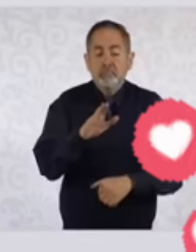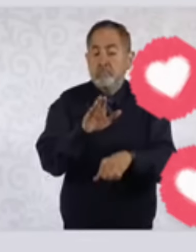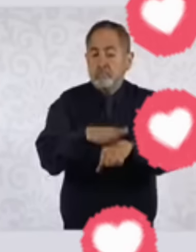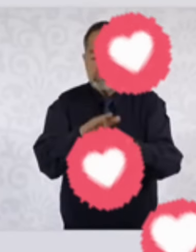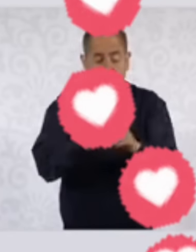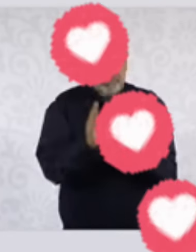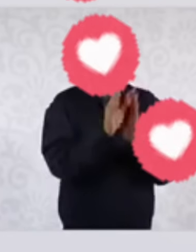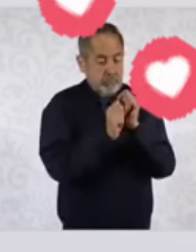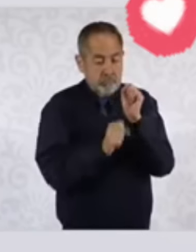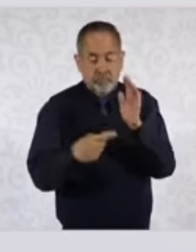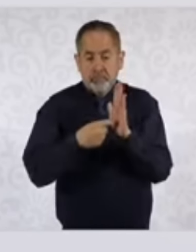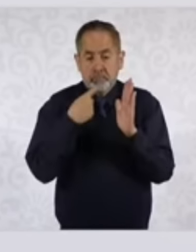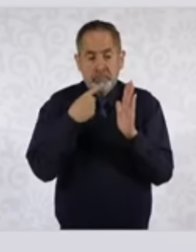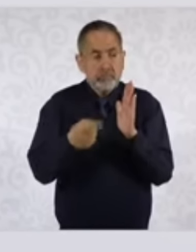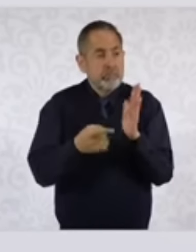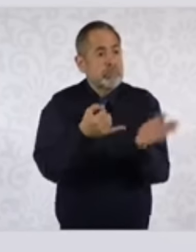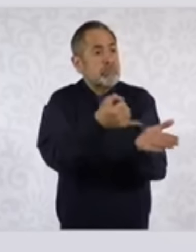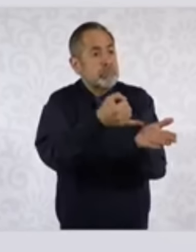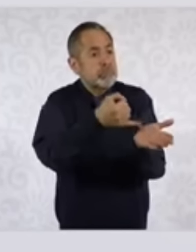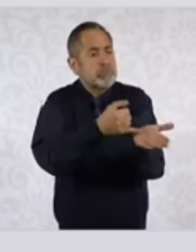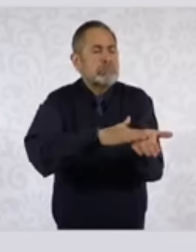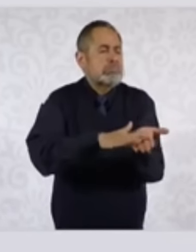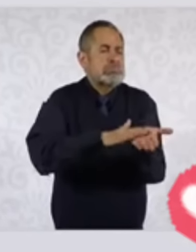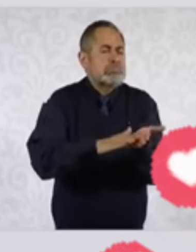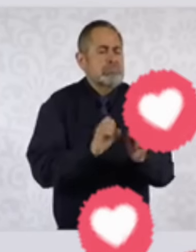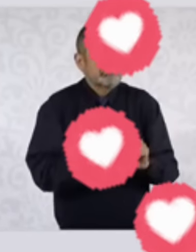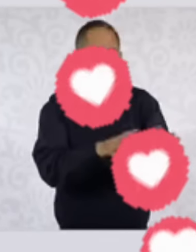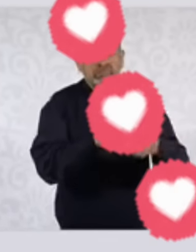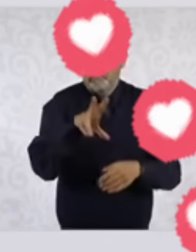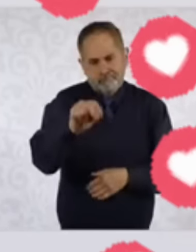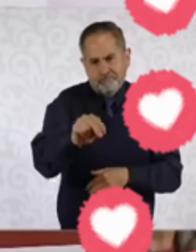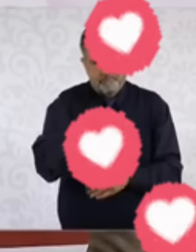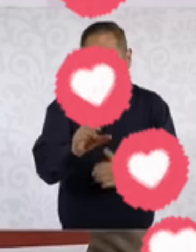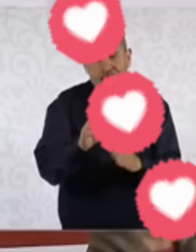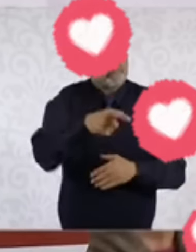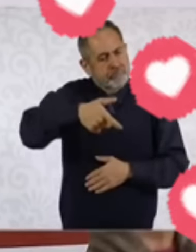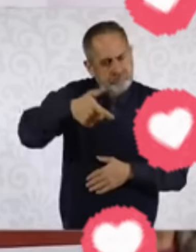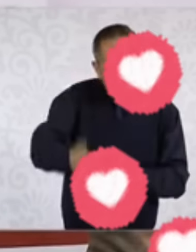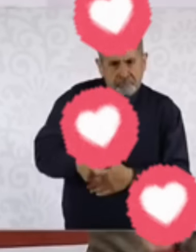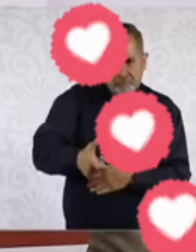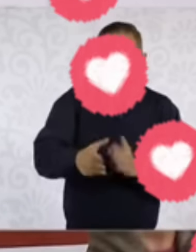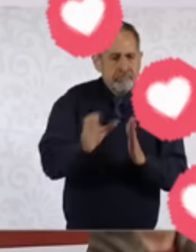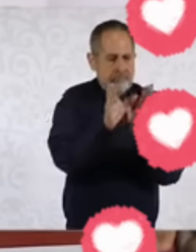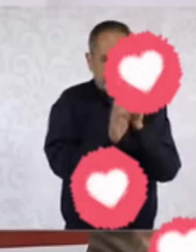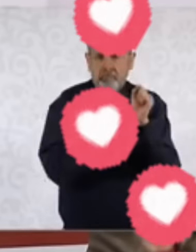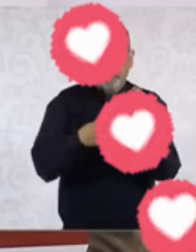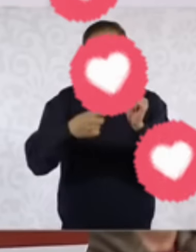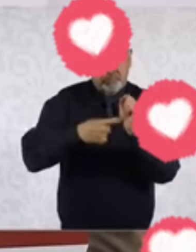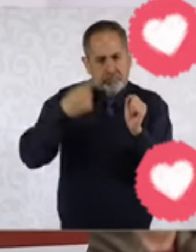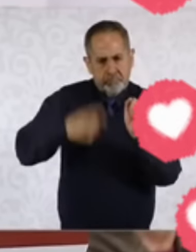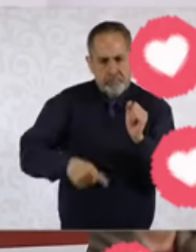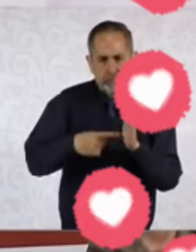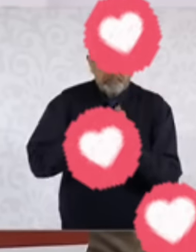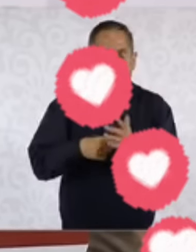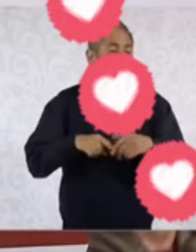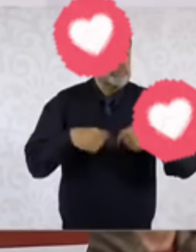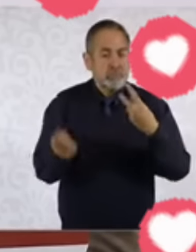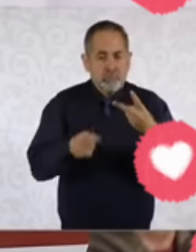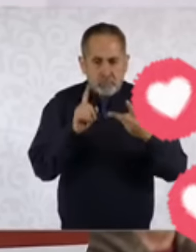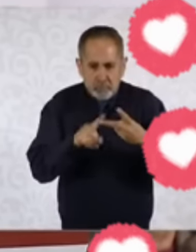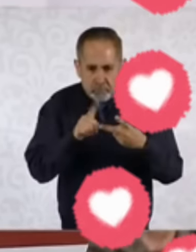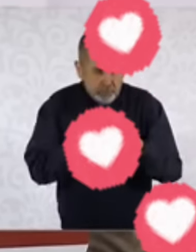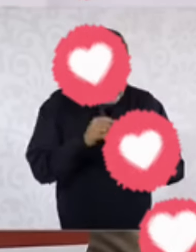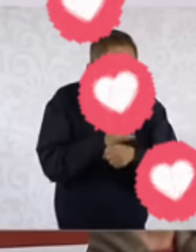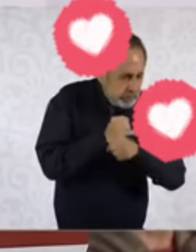impuestos. Eso está en la Constitución de la República. Y la otra, pues es el combate contra